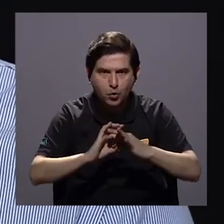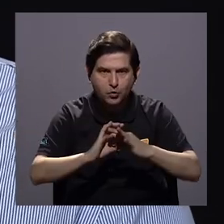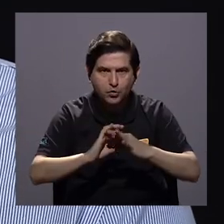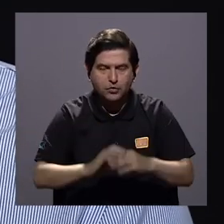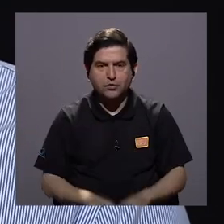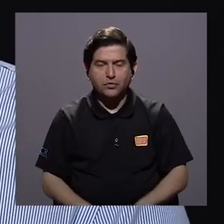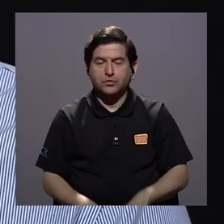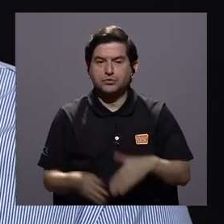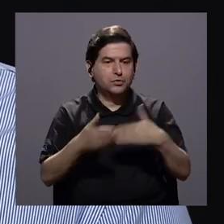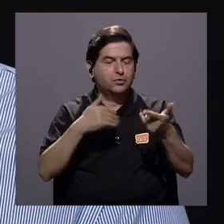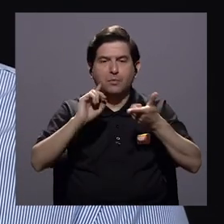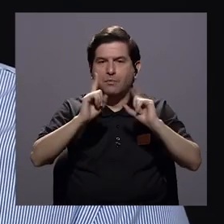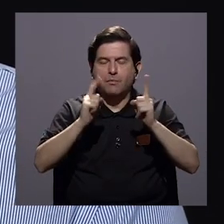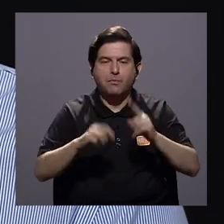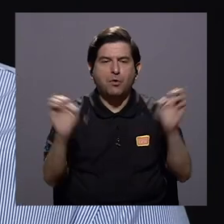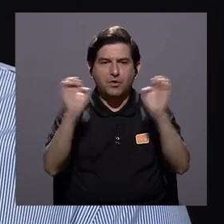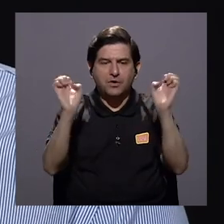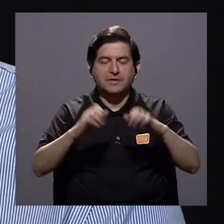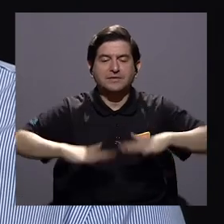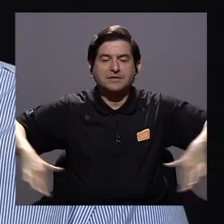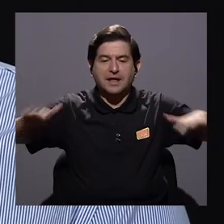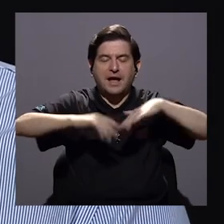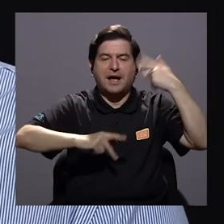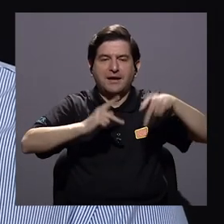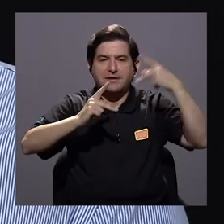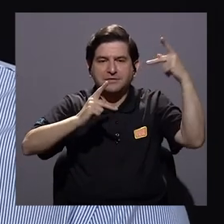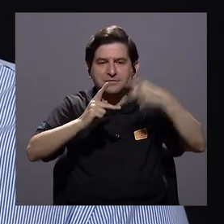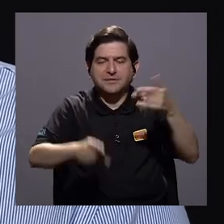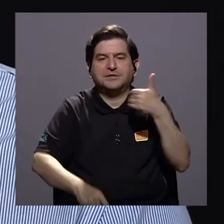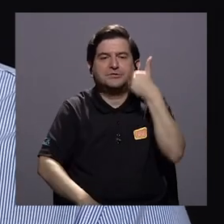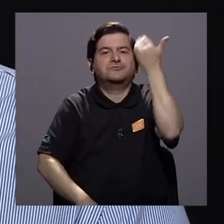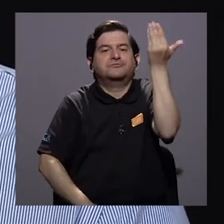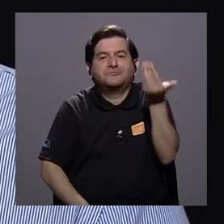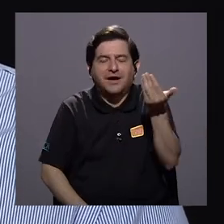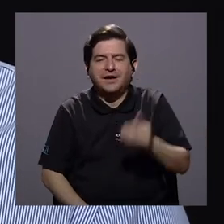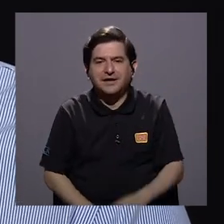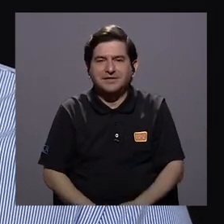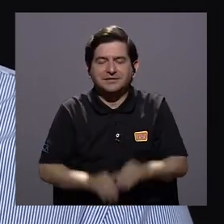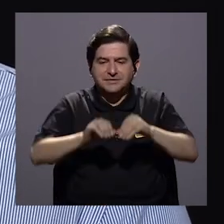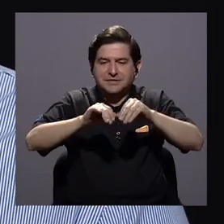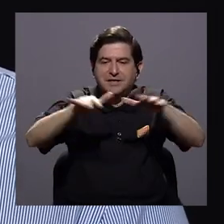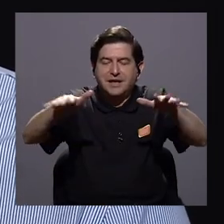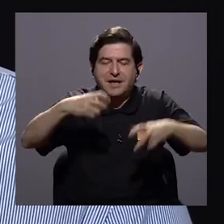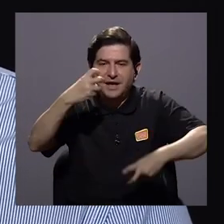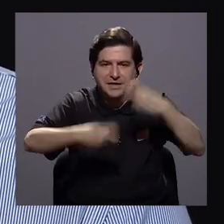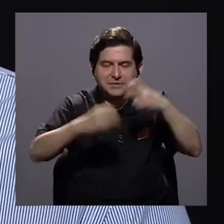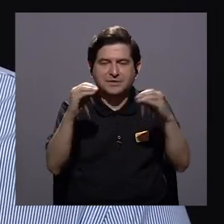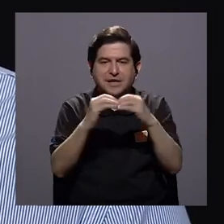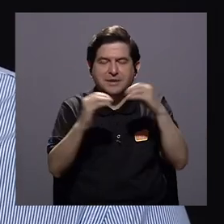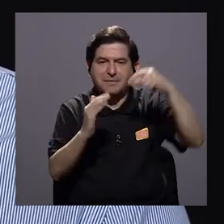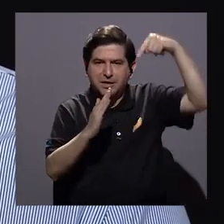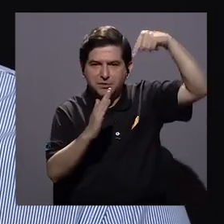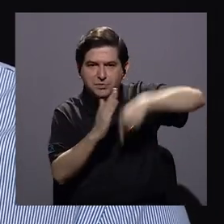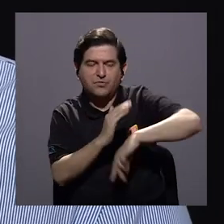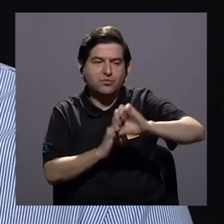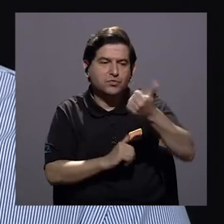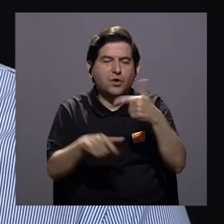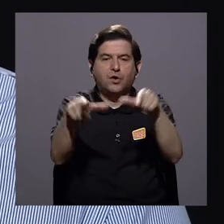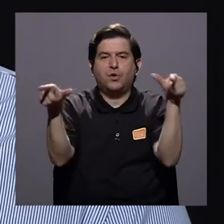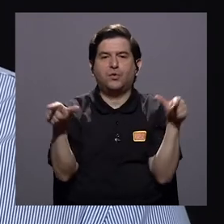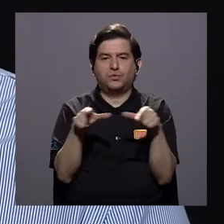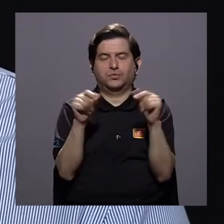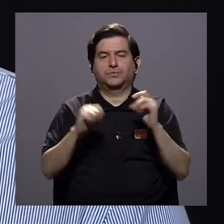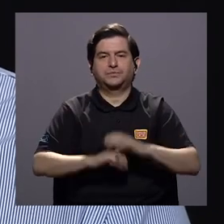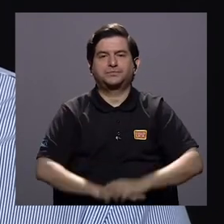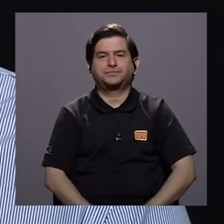que cualquiera de las dos emergencias encuentre un caldo de cultivo en el cual es muy fácil expandir los problemas de una manera más grave que en otras